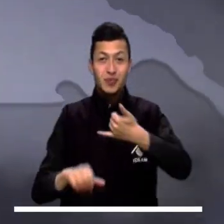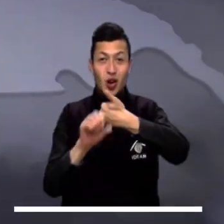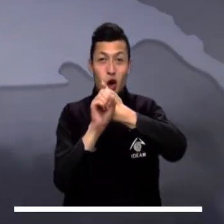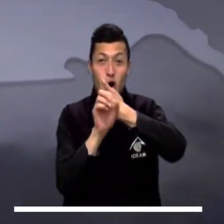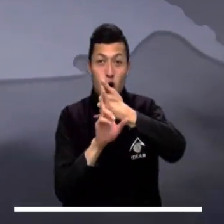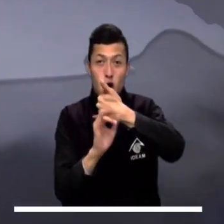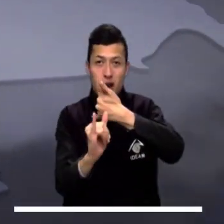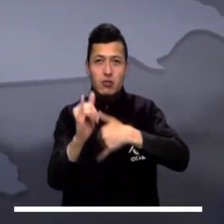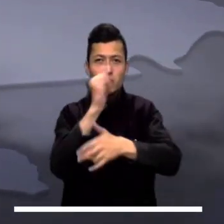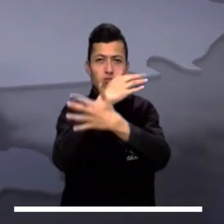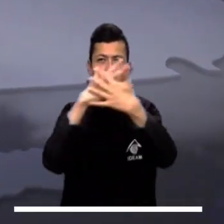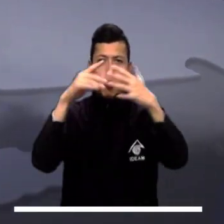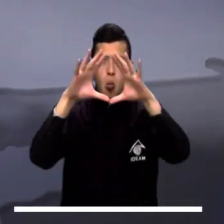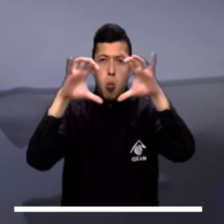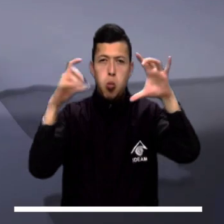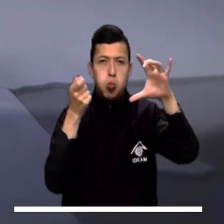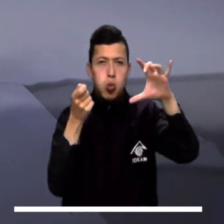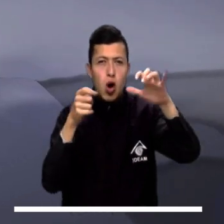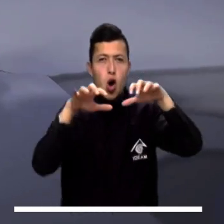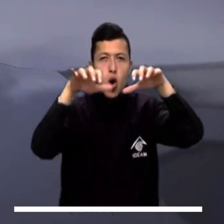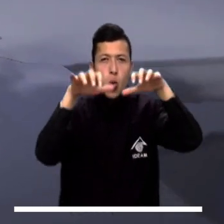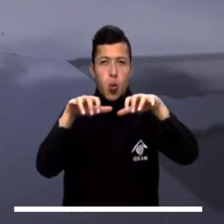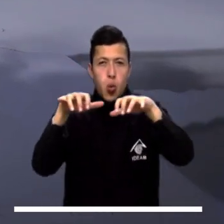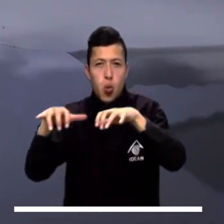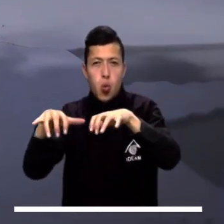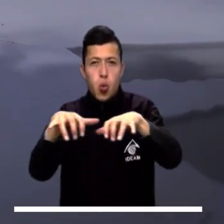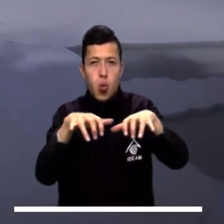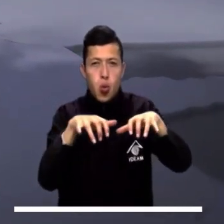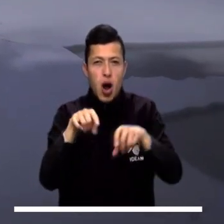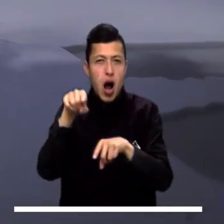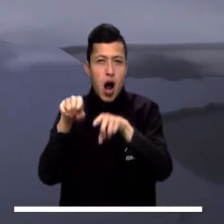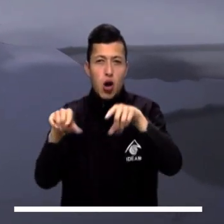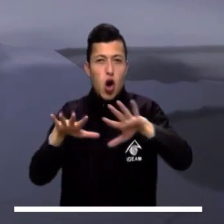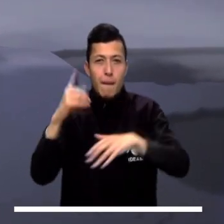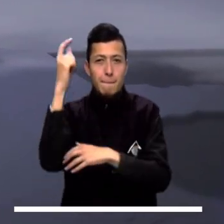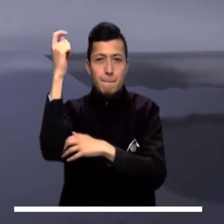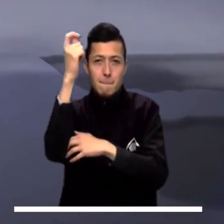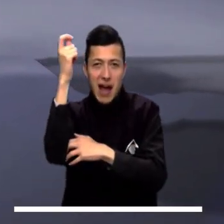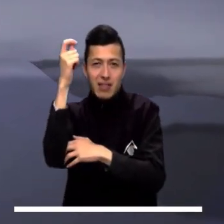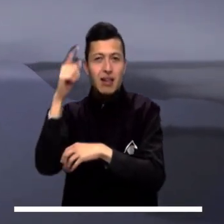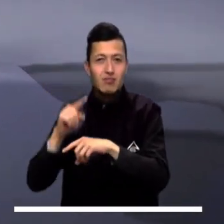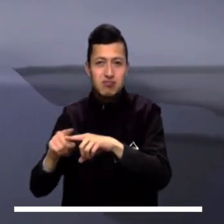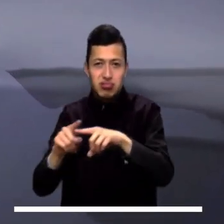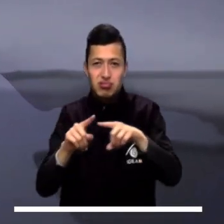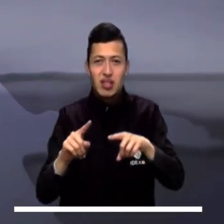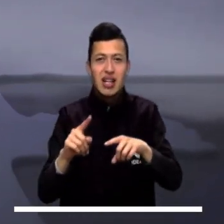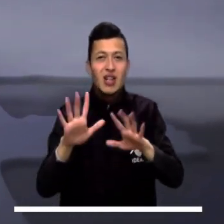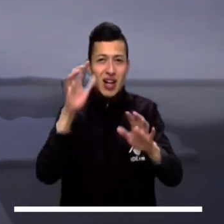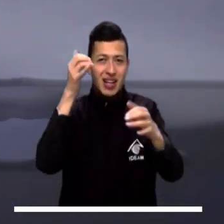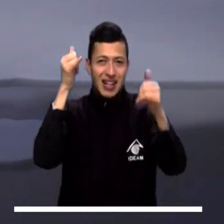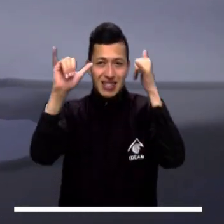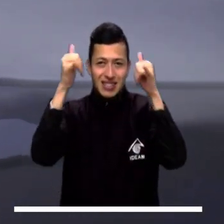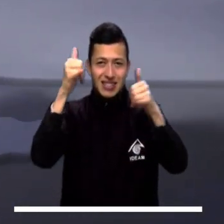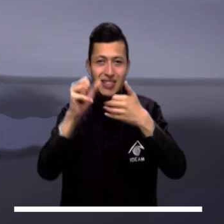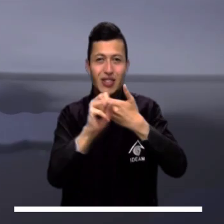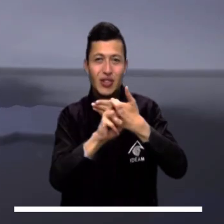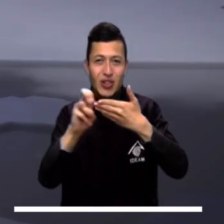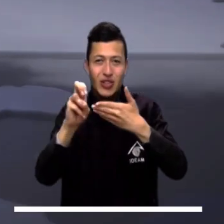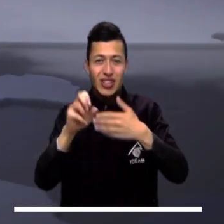En la Orinoquía se estiman cielos con poca nubosidad y lloviznas sobre diferentes sectores del Meta y Piedemonte de Casanare.